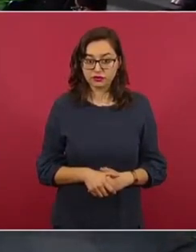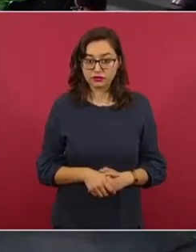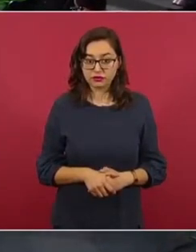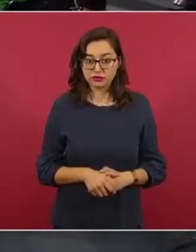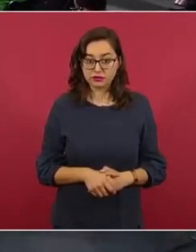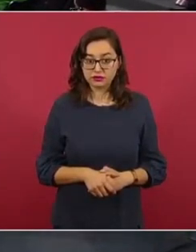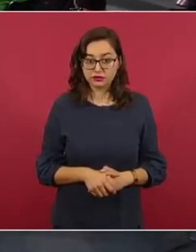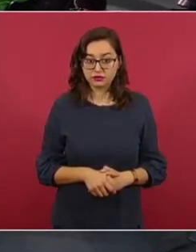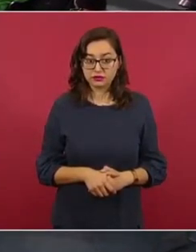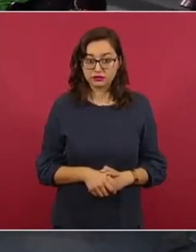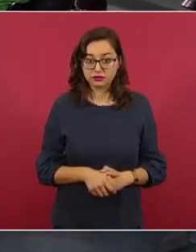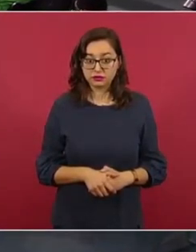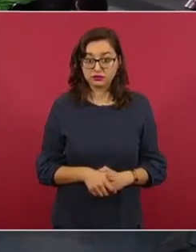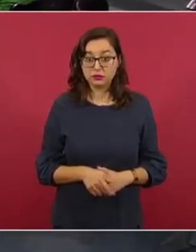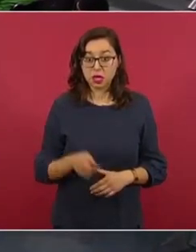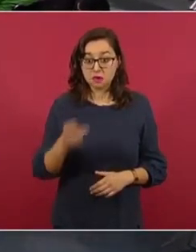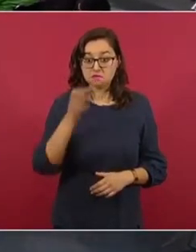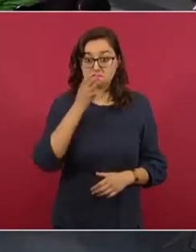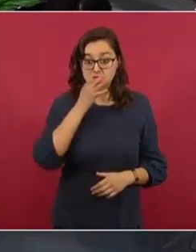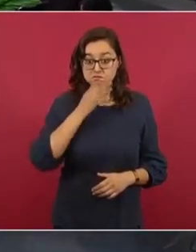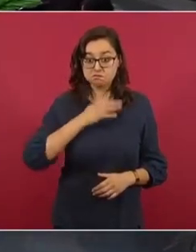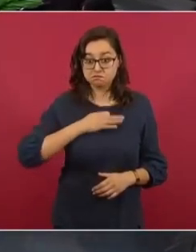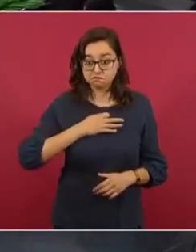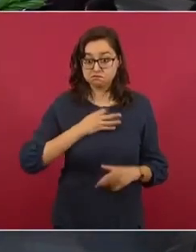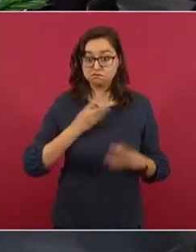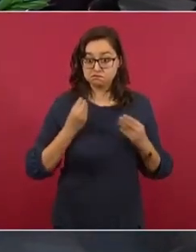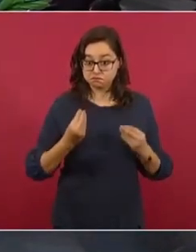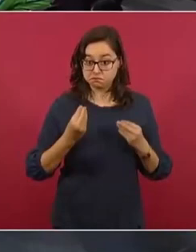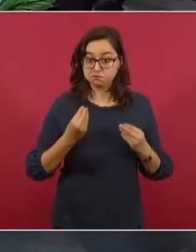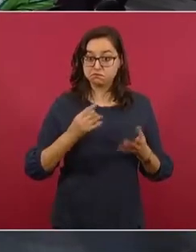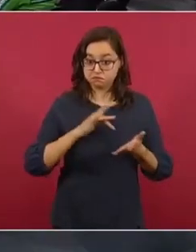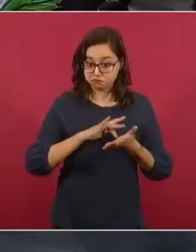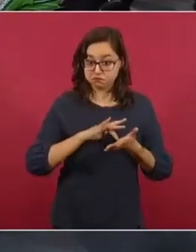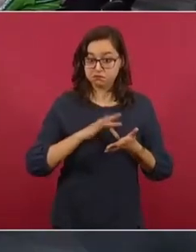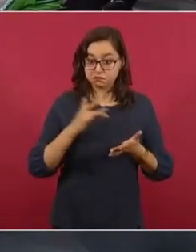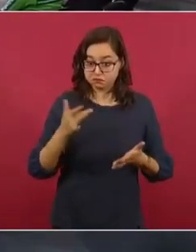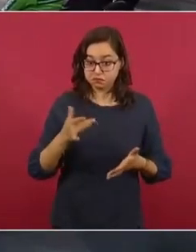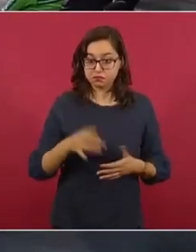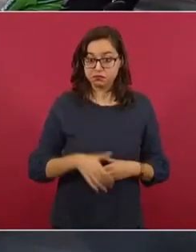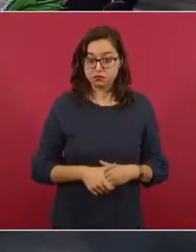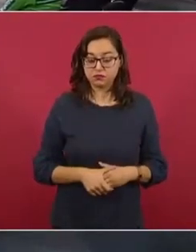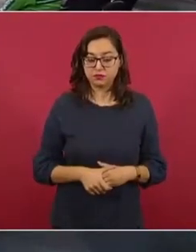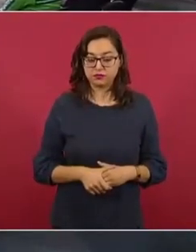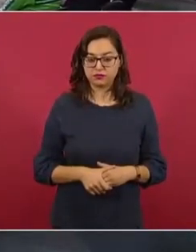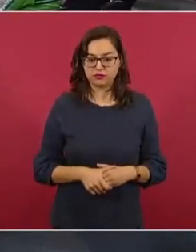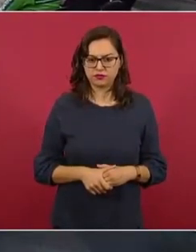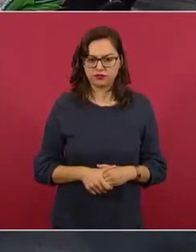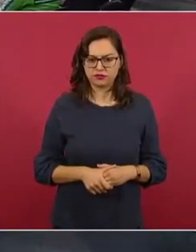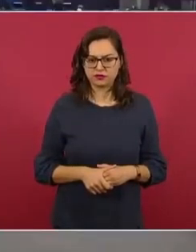pues muchas gracias, porque en eso estamos. Quiere que lo reciba…